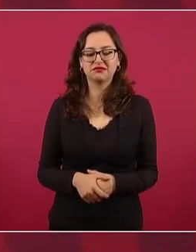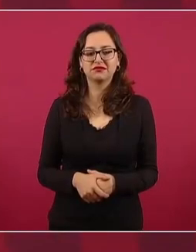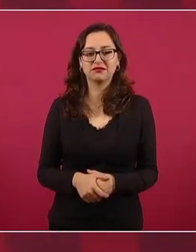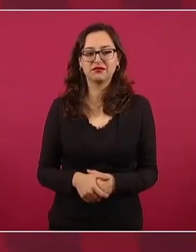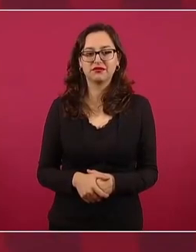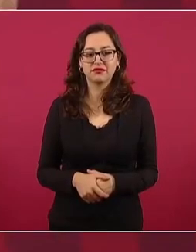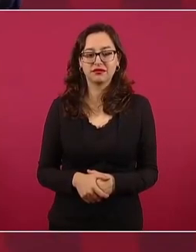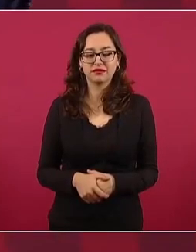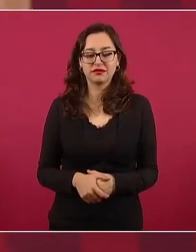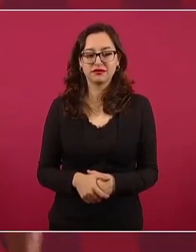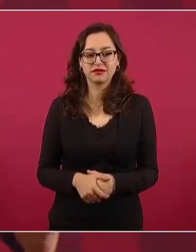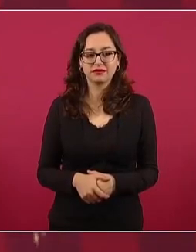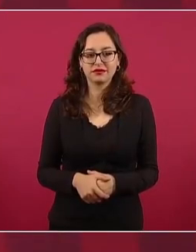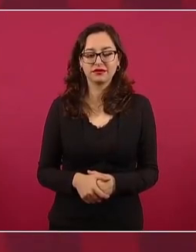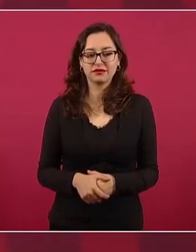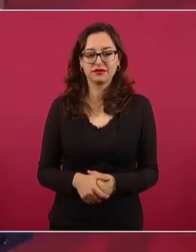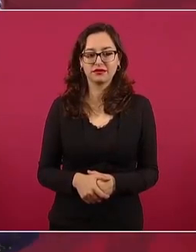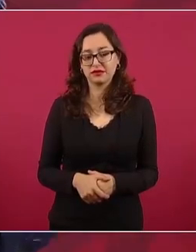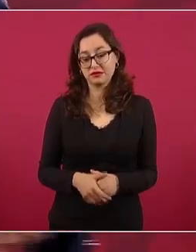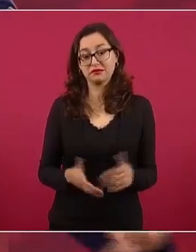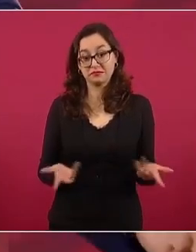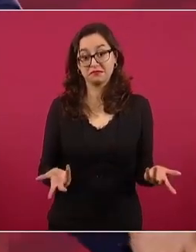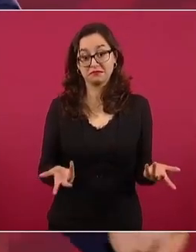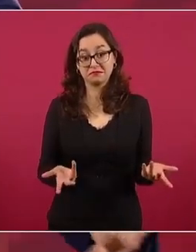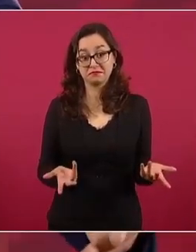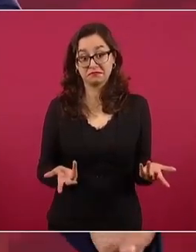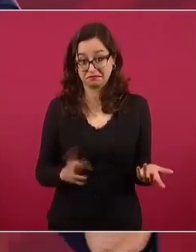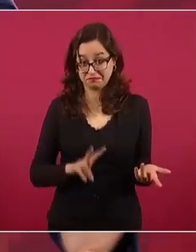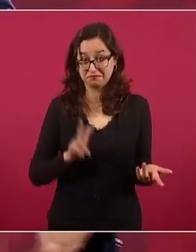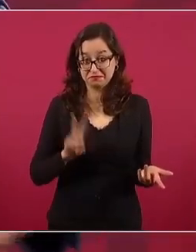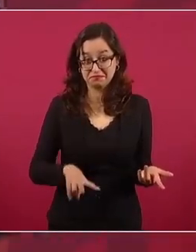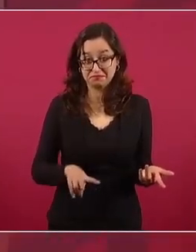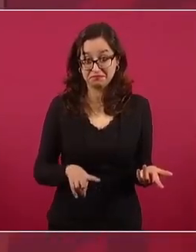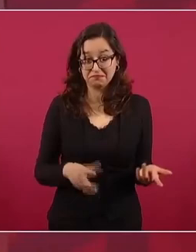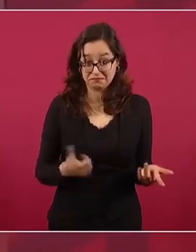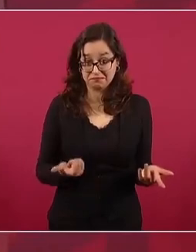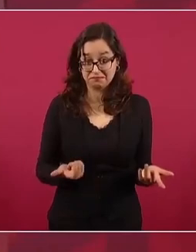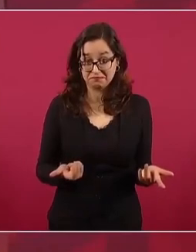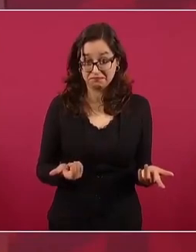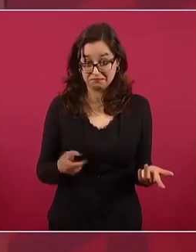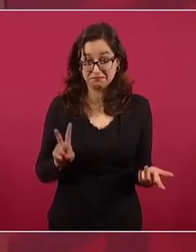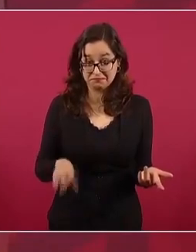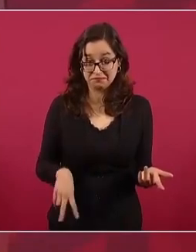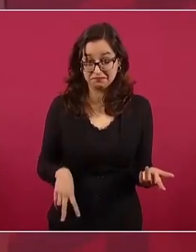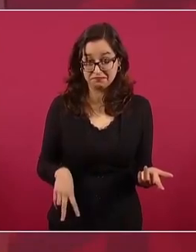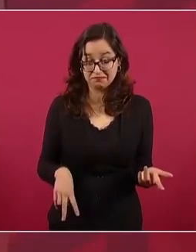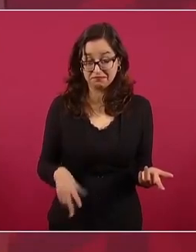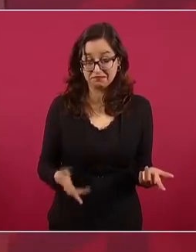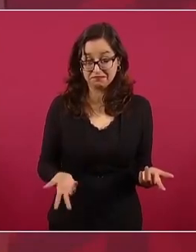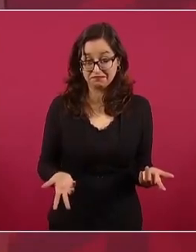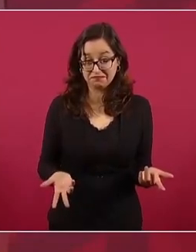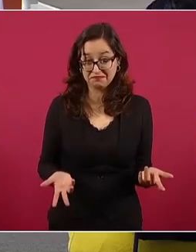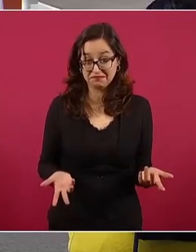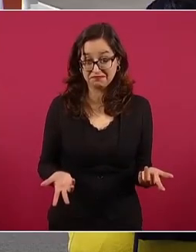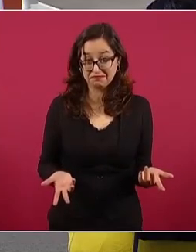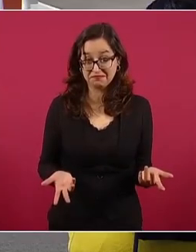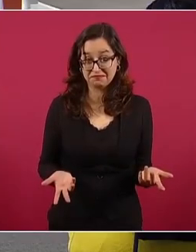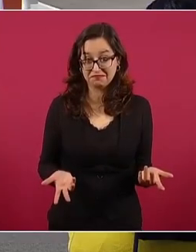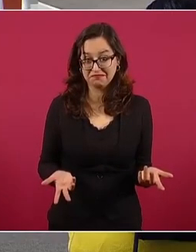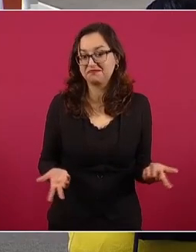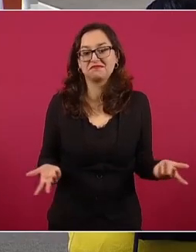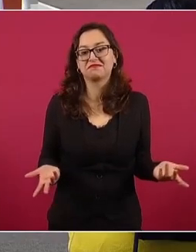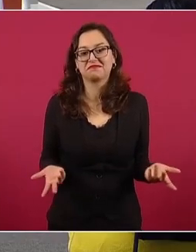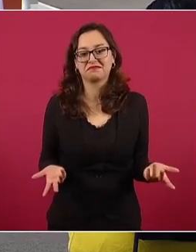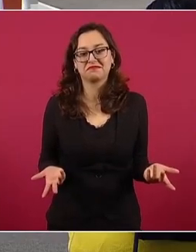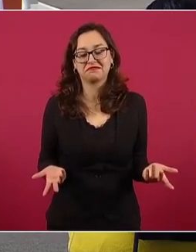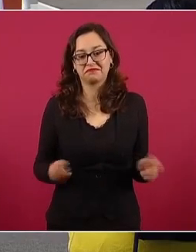estamos hablando en plata, ¿no? Así es. Porque si no,